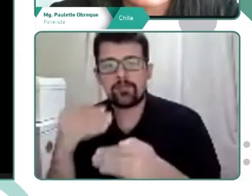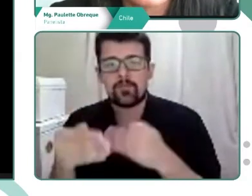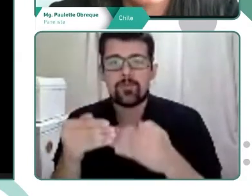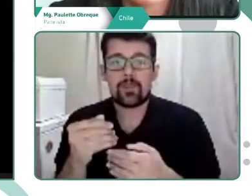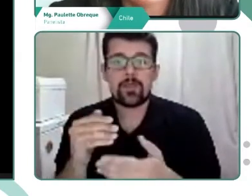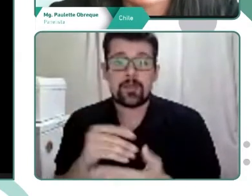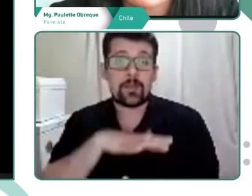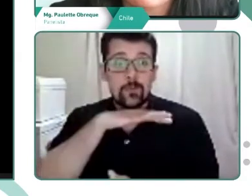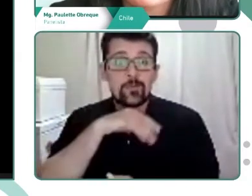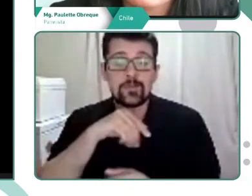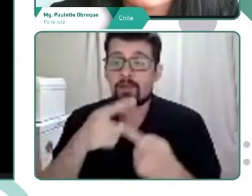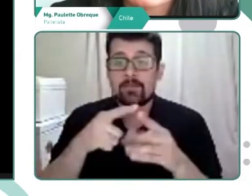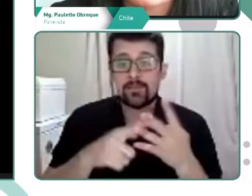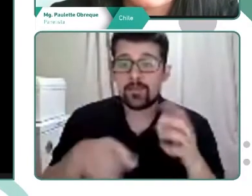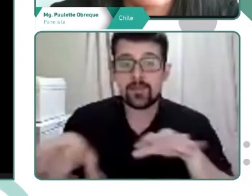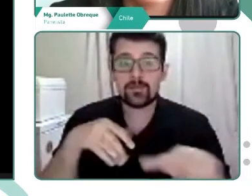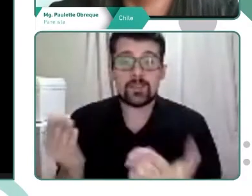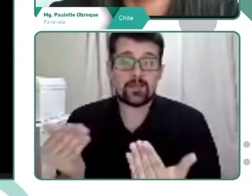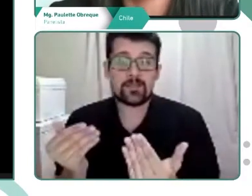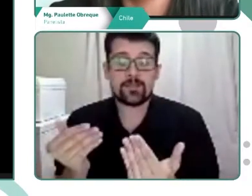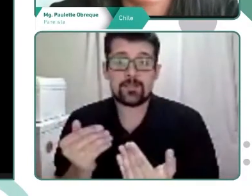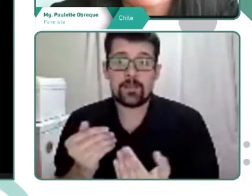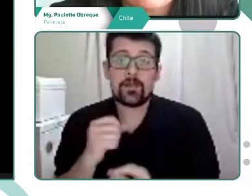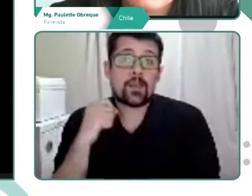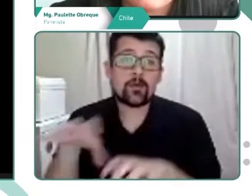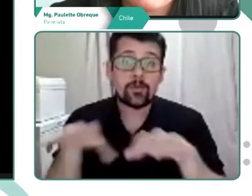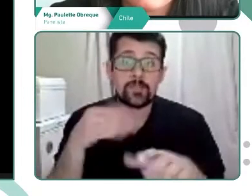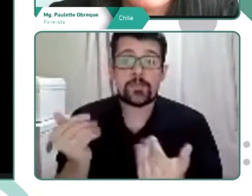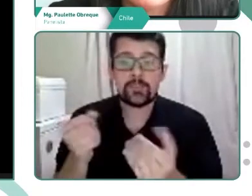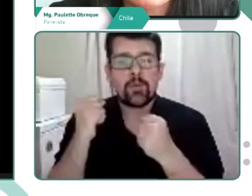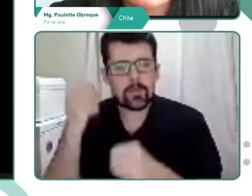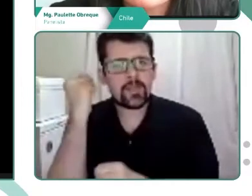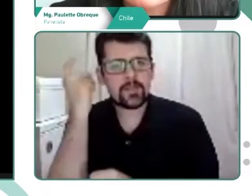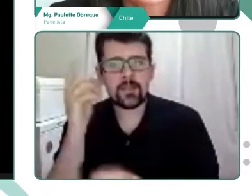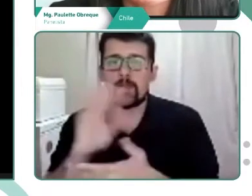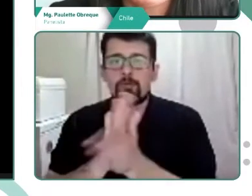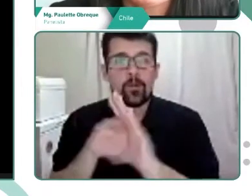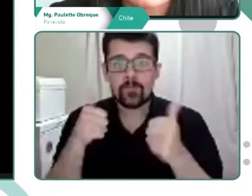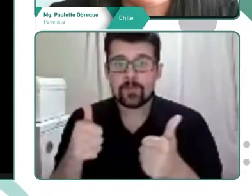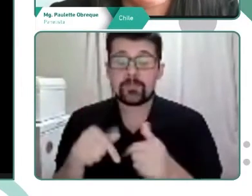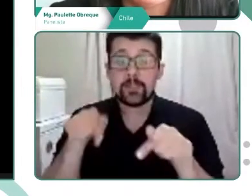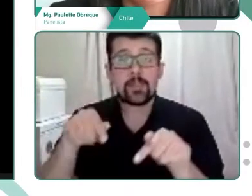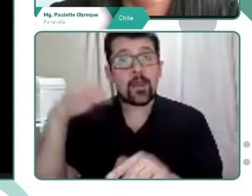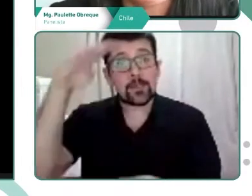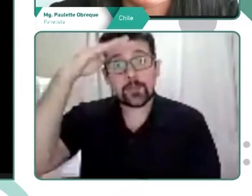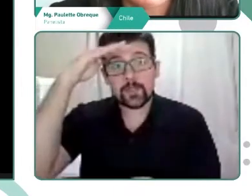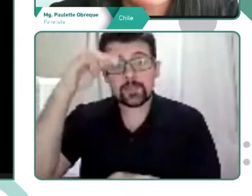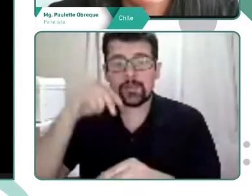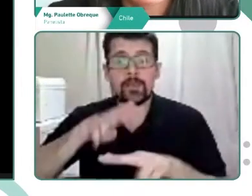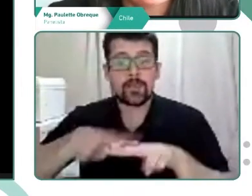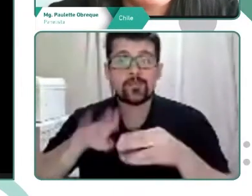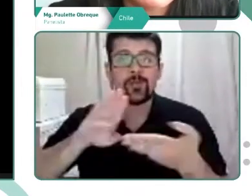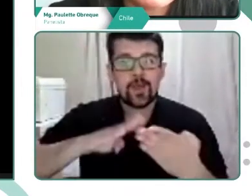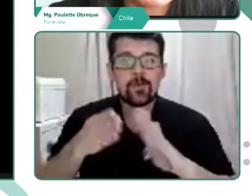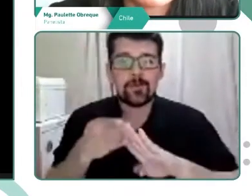audiovisual las veces que lo considere necesario para su total comprensión. Esta experiencia que vivió la comunidad